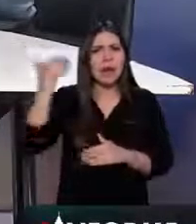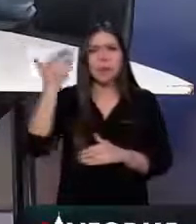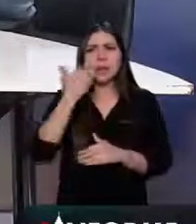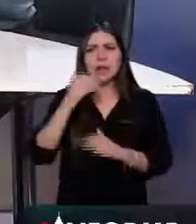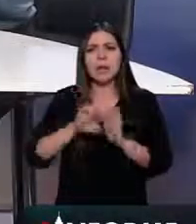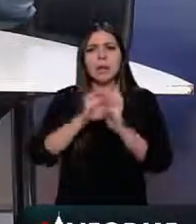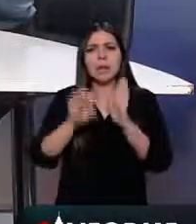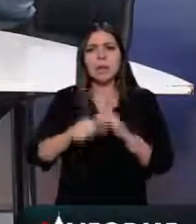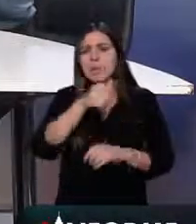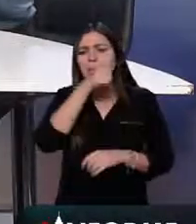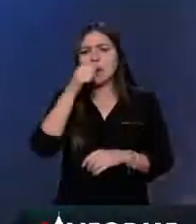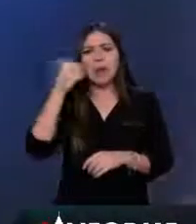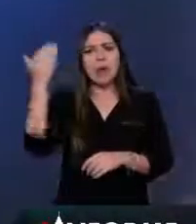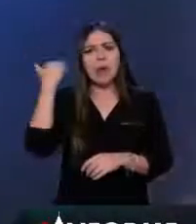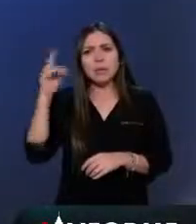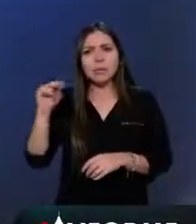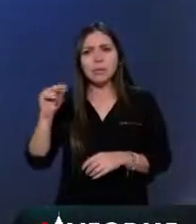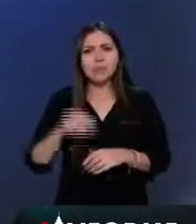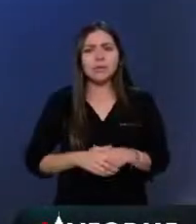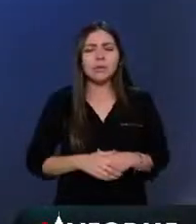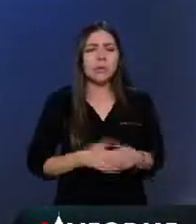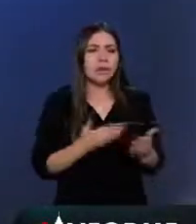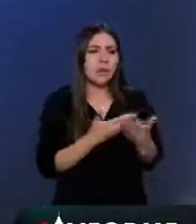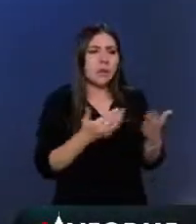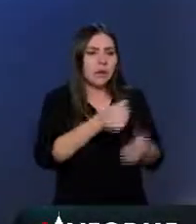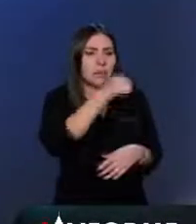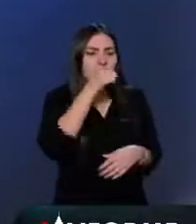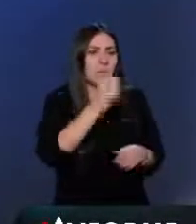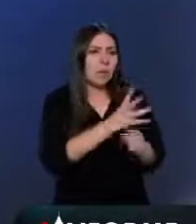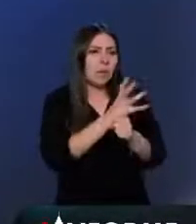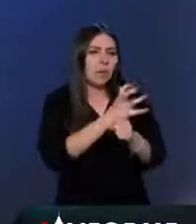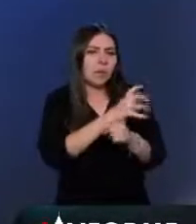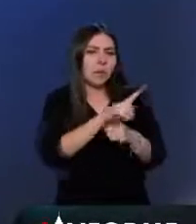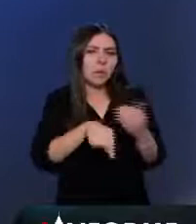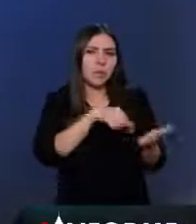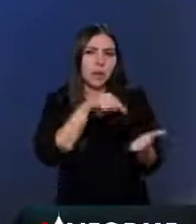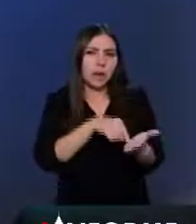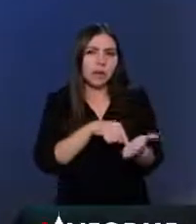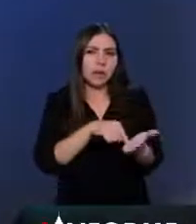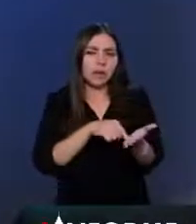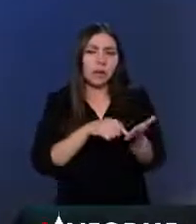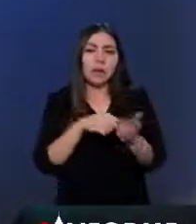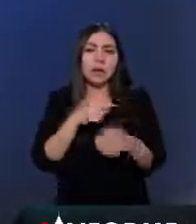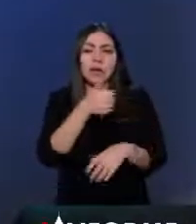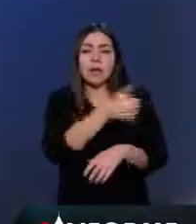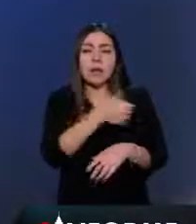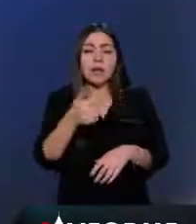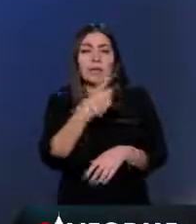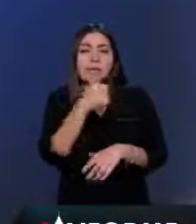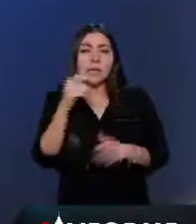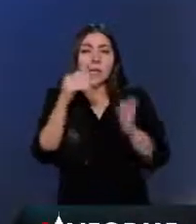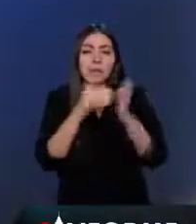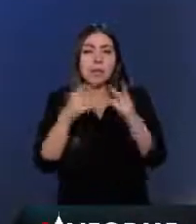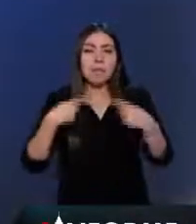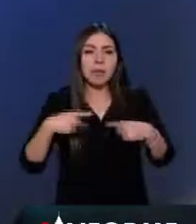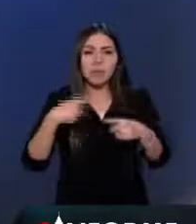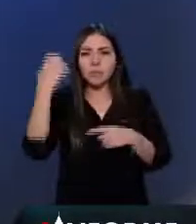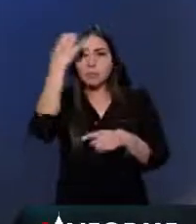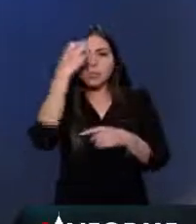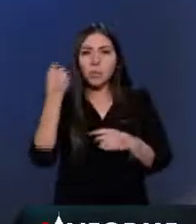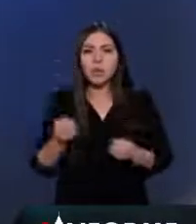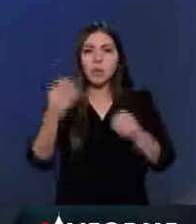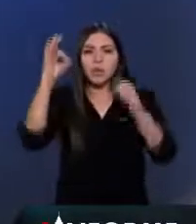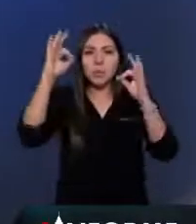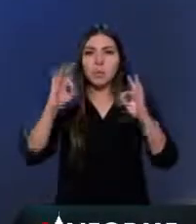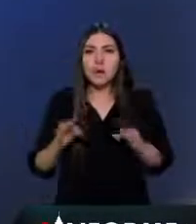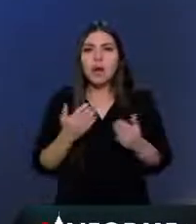por ejemplo Benito Juárez. Benito Juárez está en el cuarto lugar, es decir, la situación por tasa 100 mil. En Benito Juárez es más delicada de la